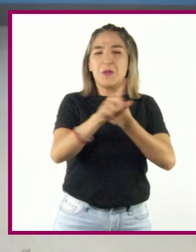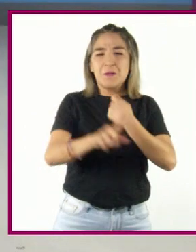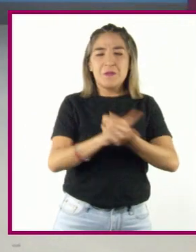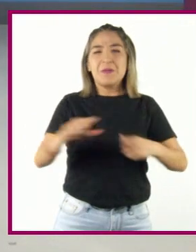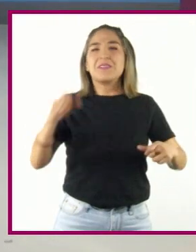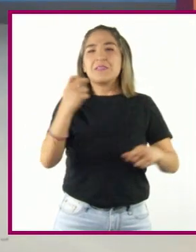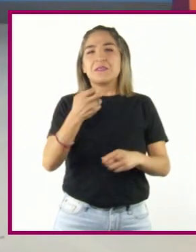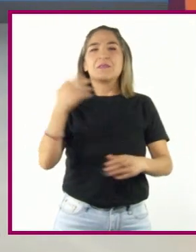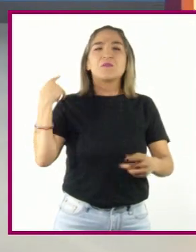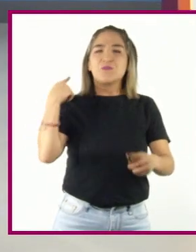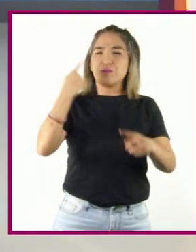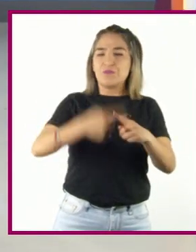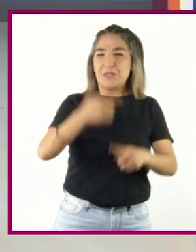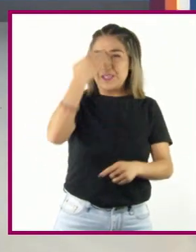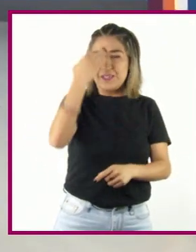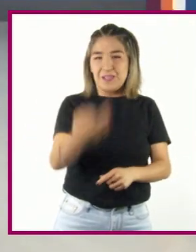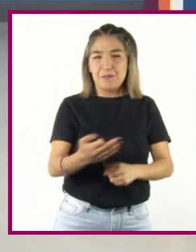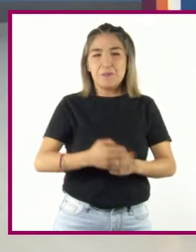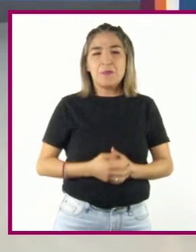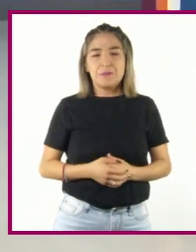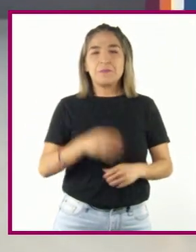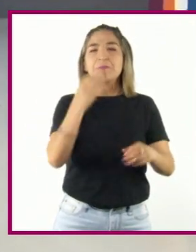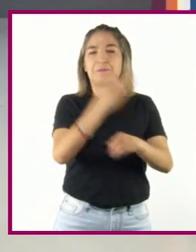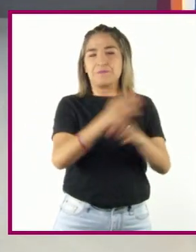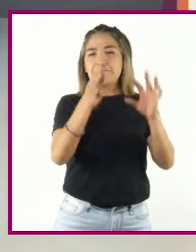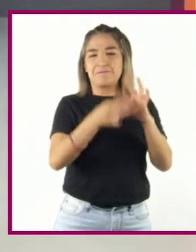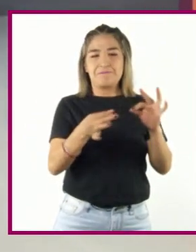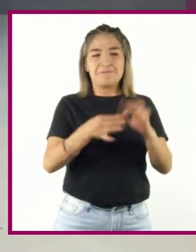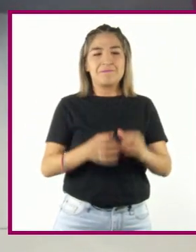en este largo periodo de tiempo. Dice así.